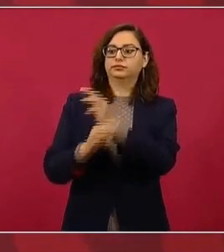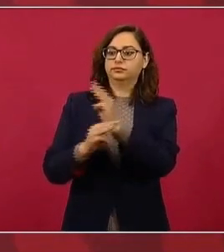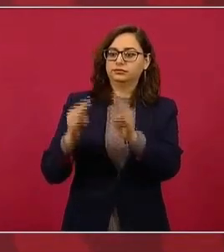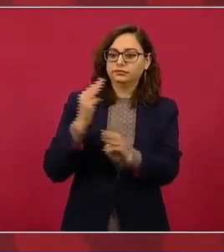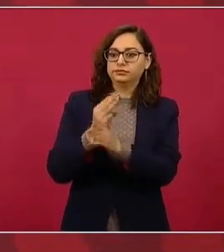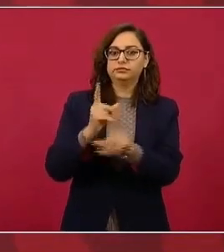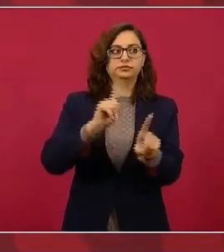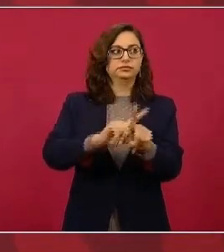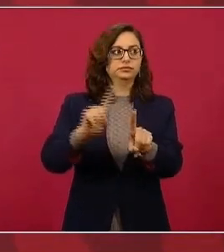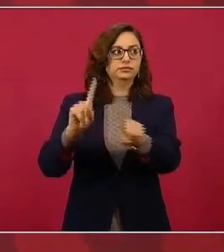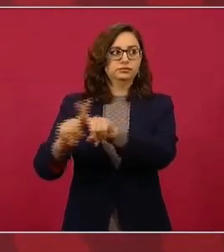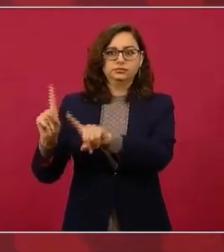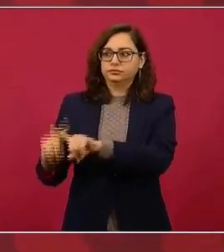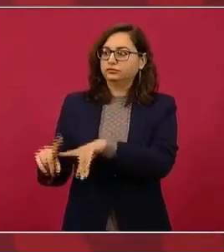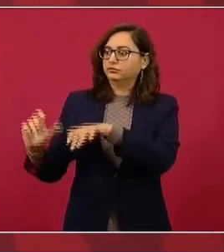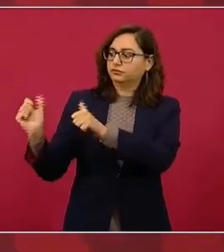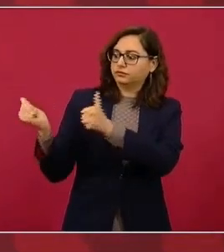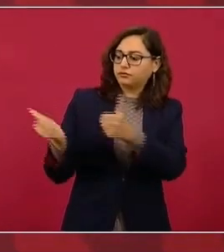en el puerto.